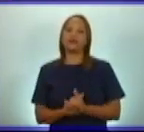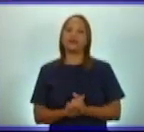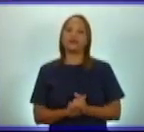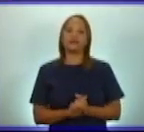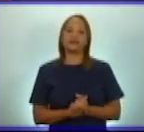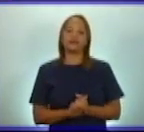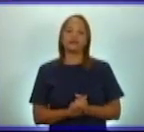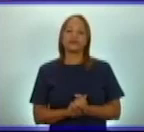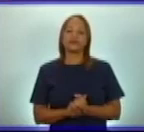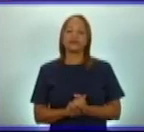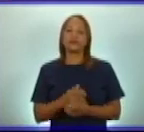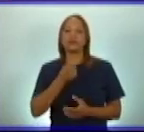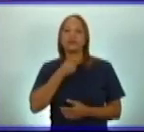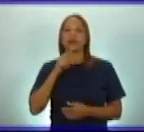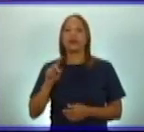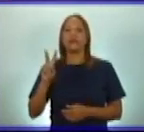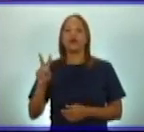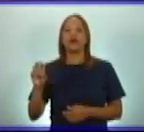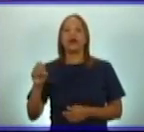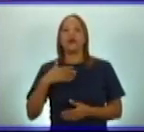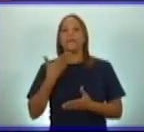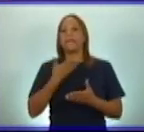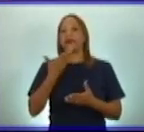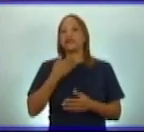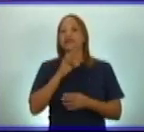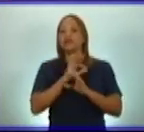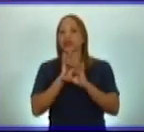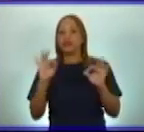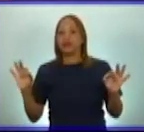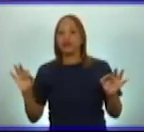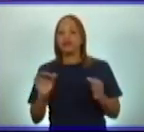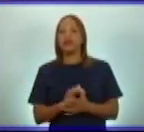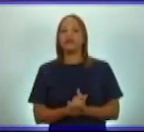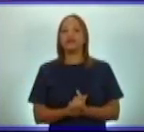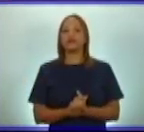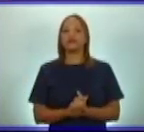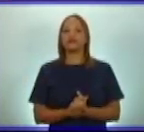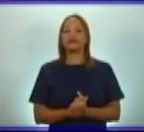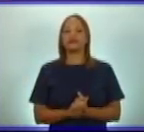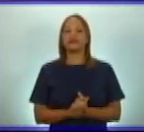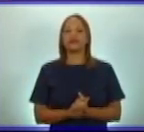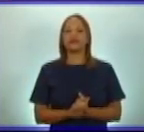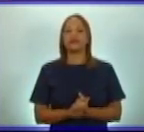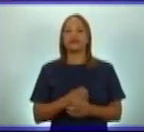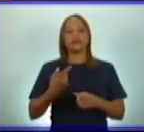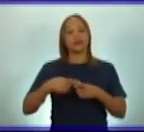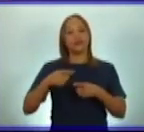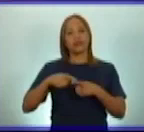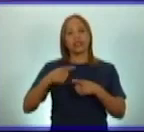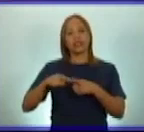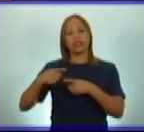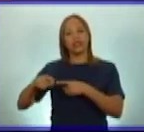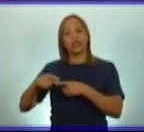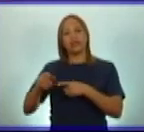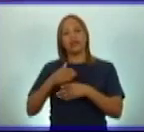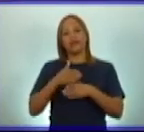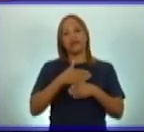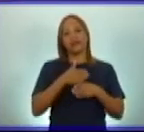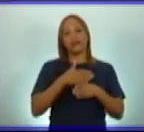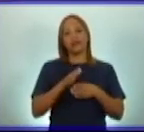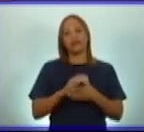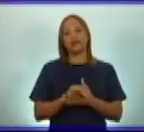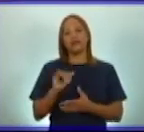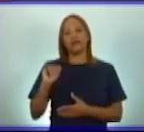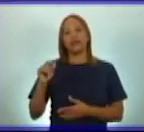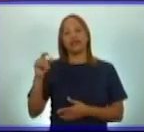versos sencillos, están los escritos de la Edad de Oro, los escritos de Ismaelillo